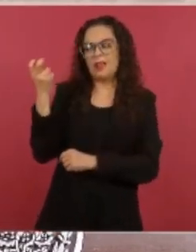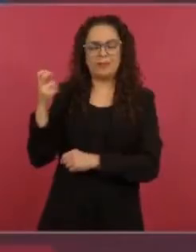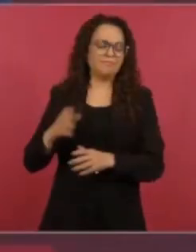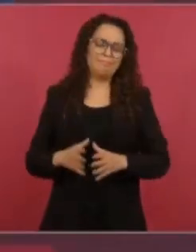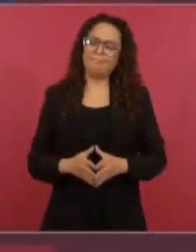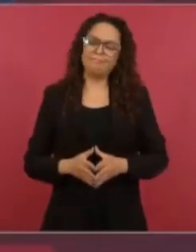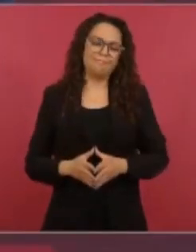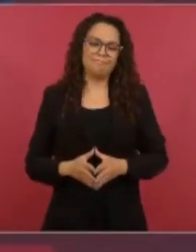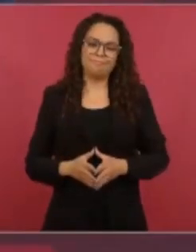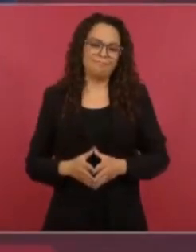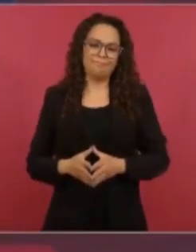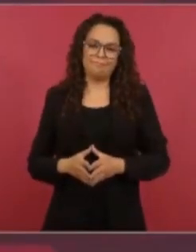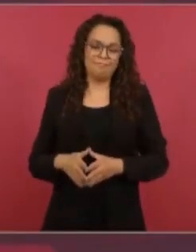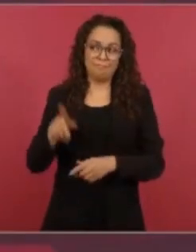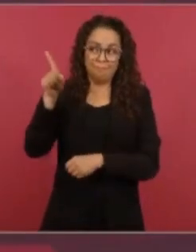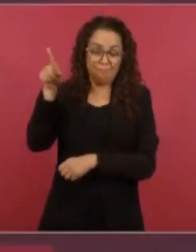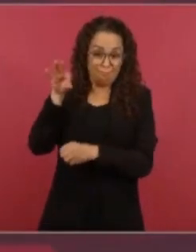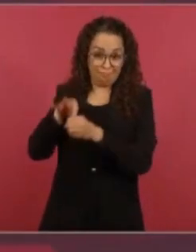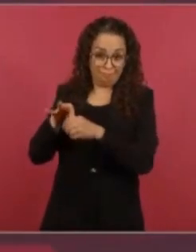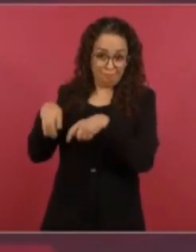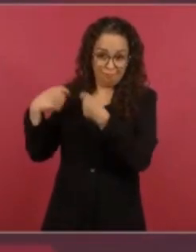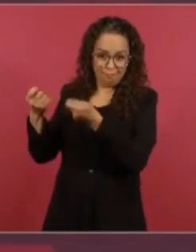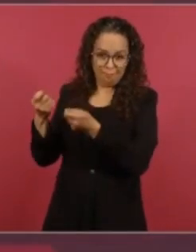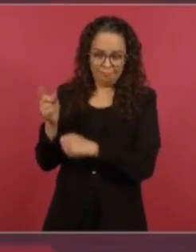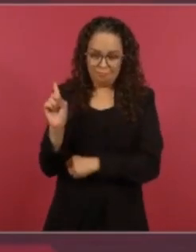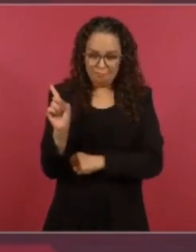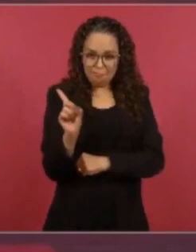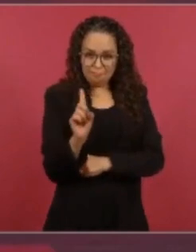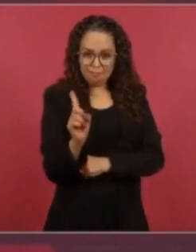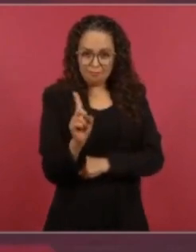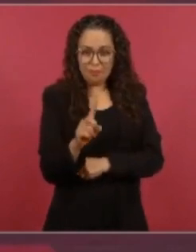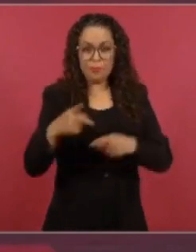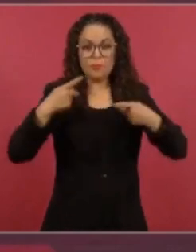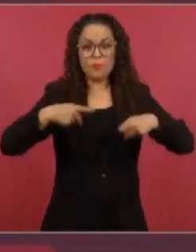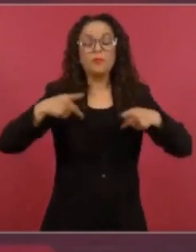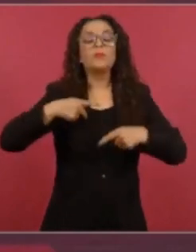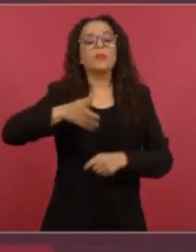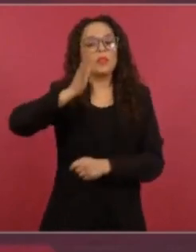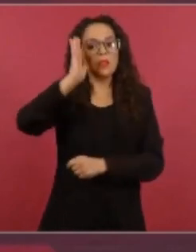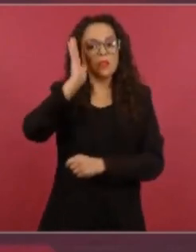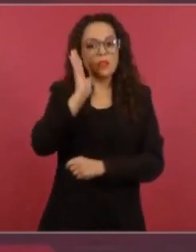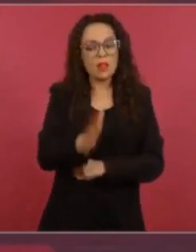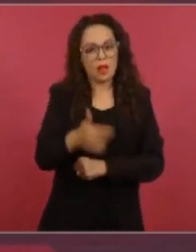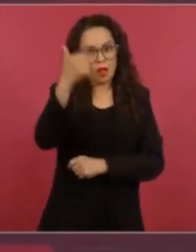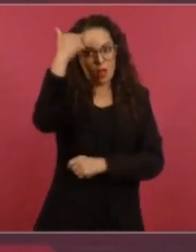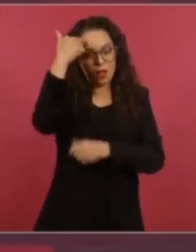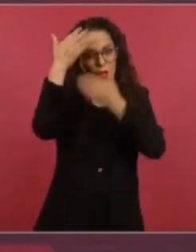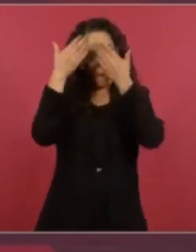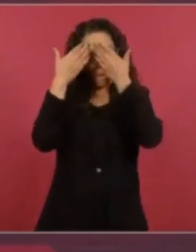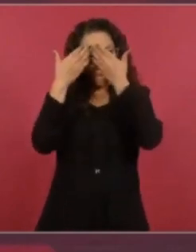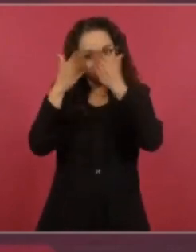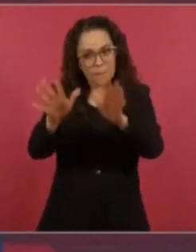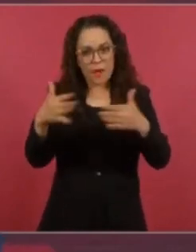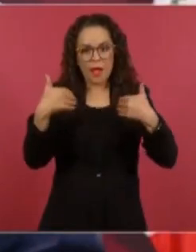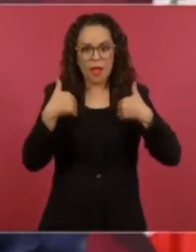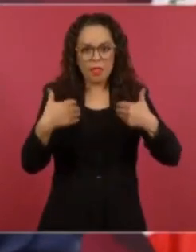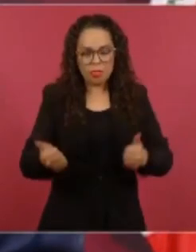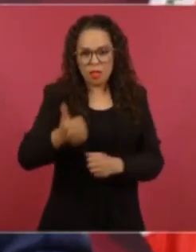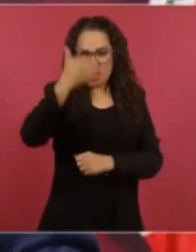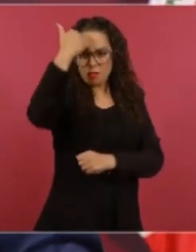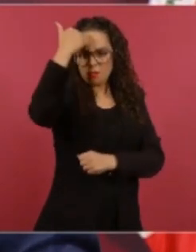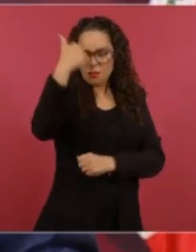muy informada, muy consciente, no se deja